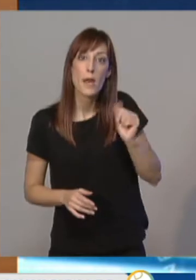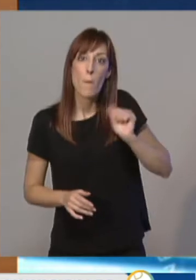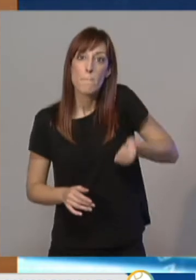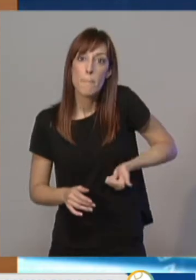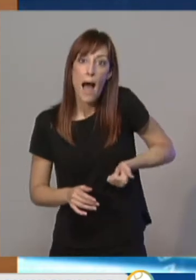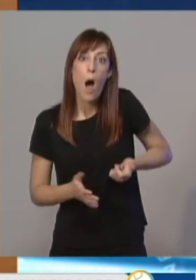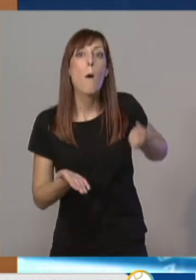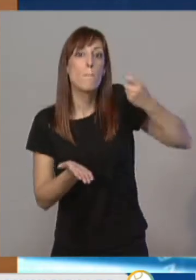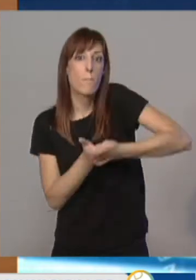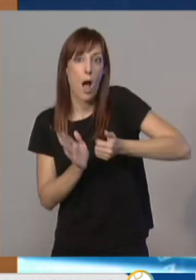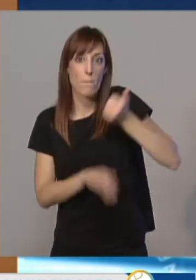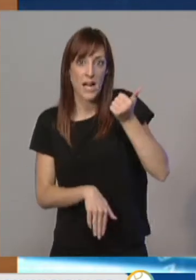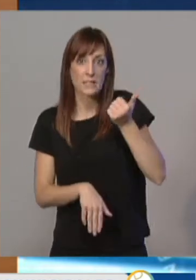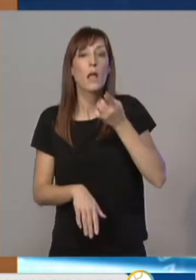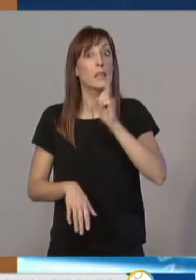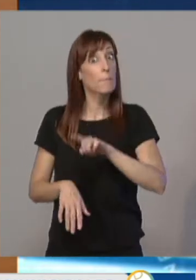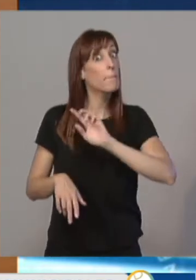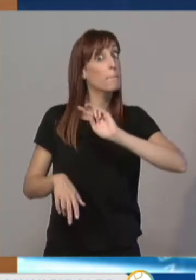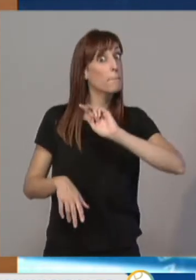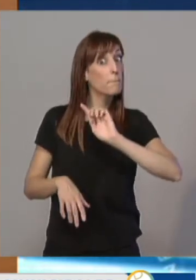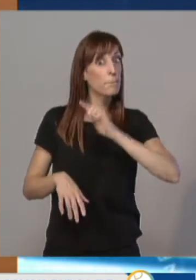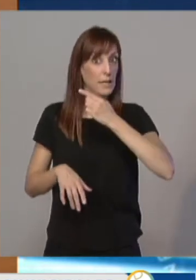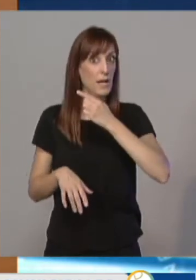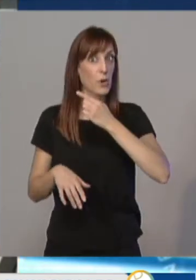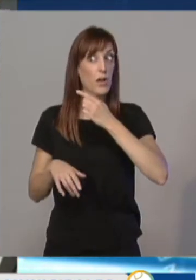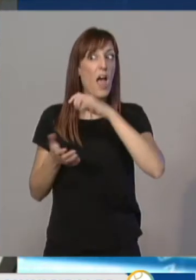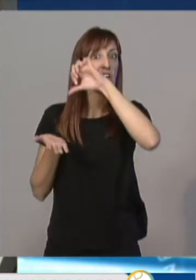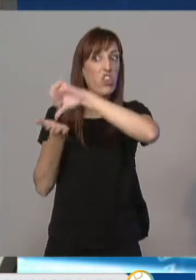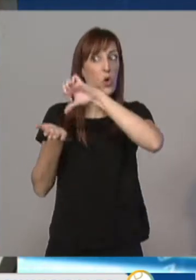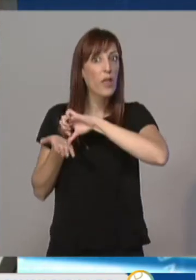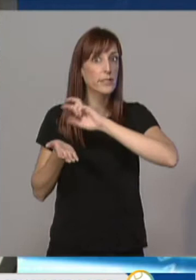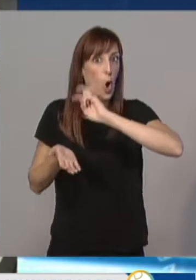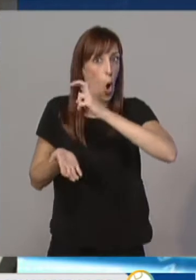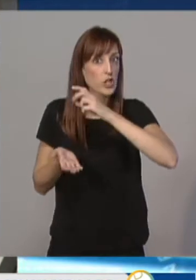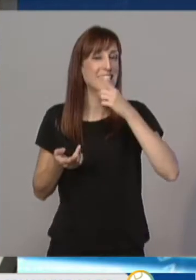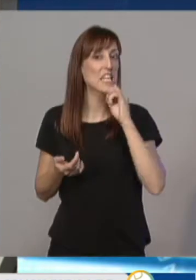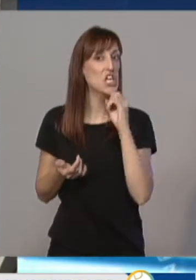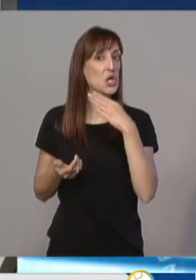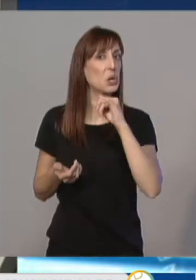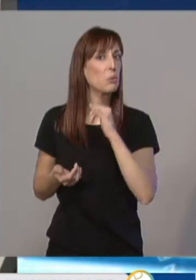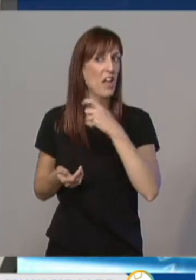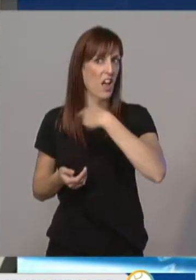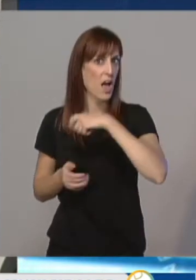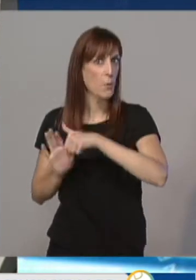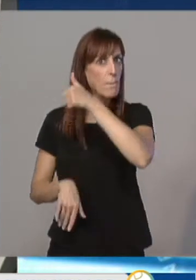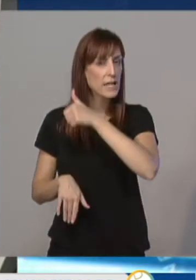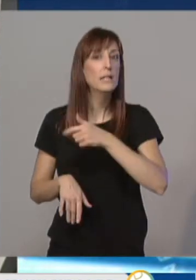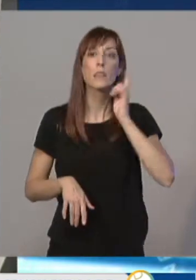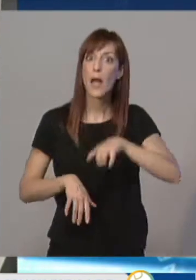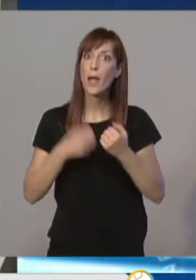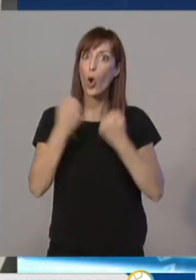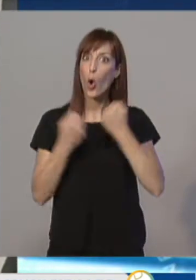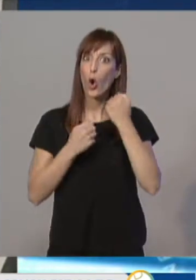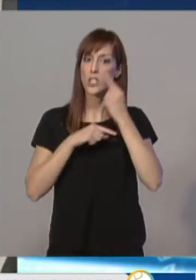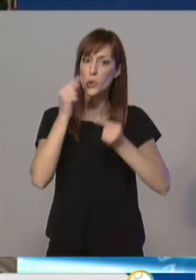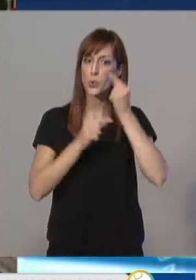32 capitales de provincias con un tipo de IBI superior al que proponemos. El impuesto de vehículos disminuirá la cuota a aquellos que contaminen menos... ...y se